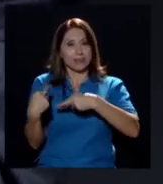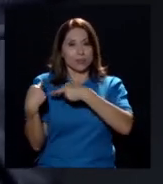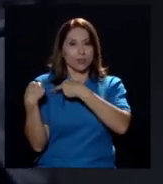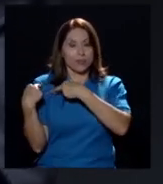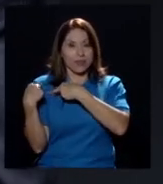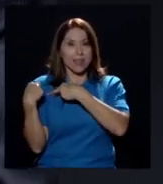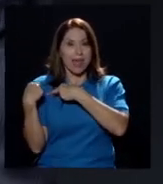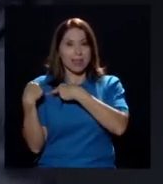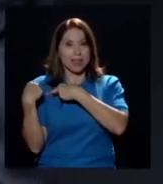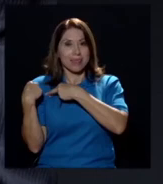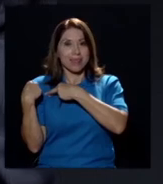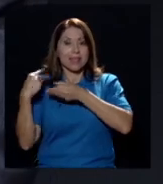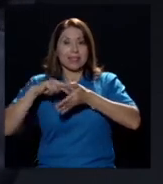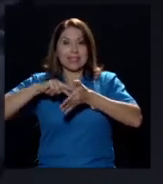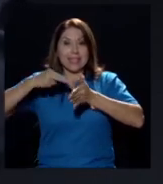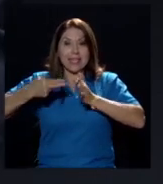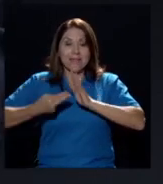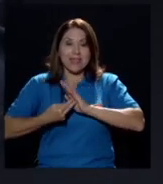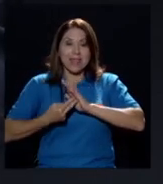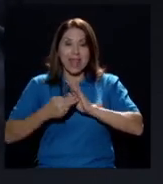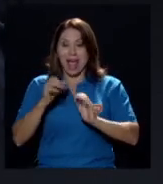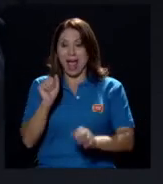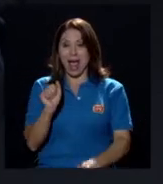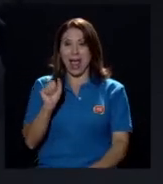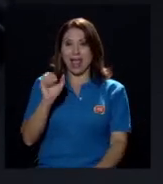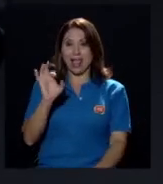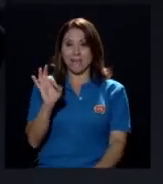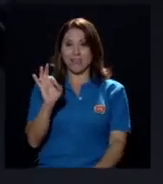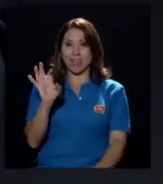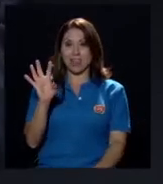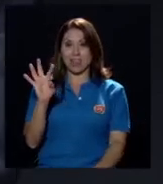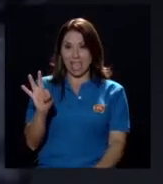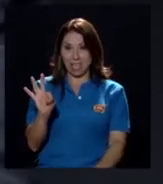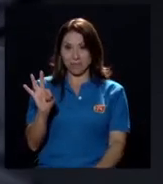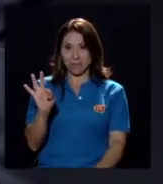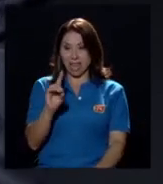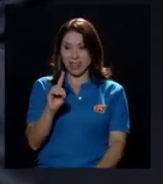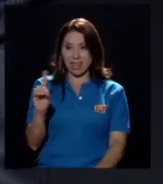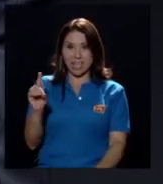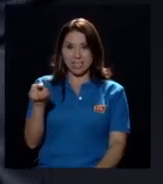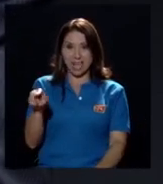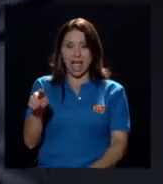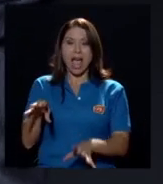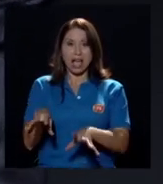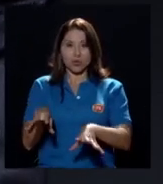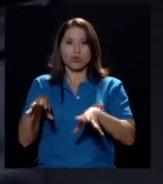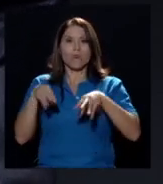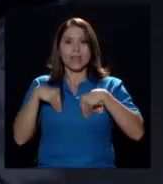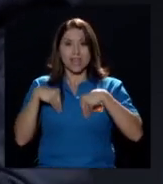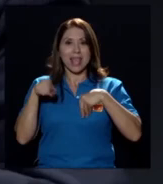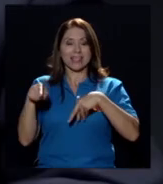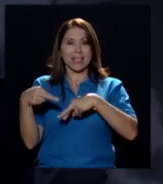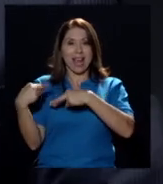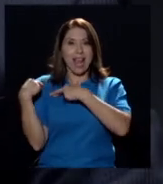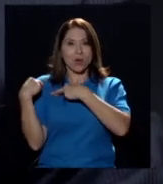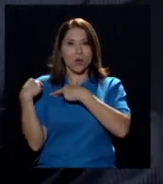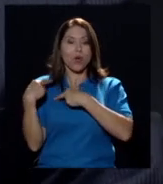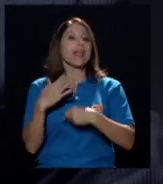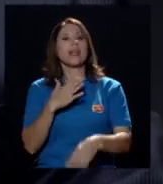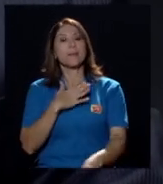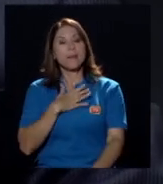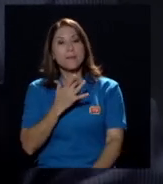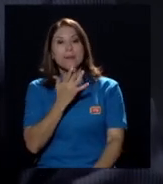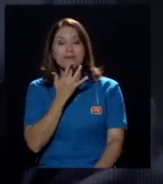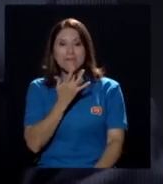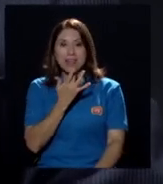la derecha, la AFD, asumiría ese cargo. Y mi preferencia